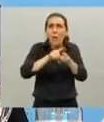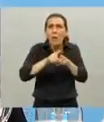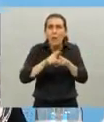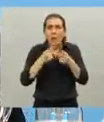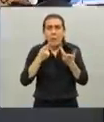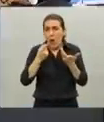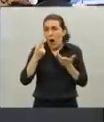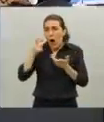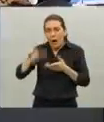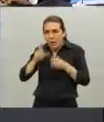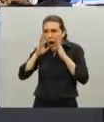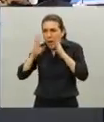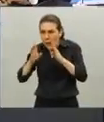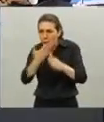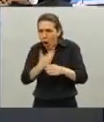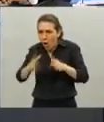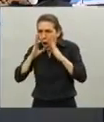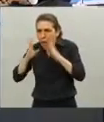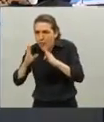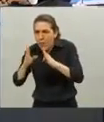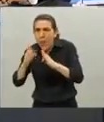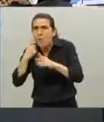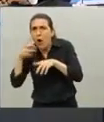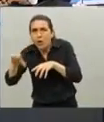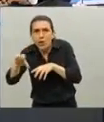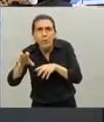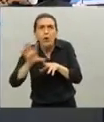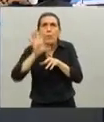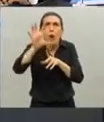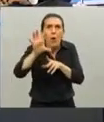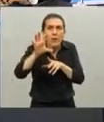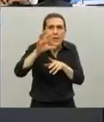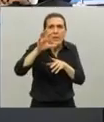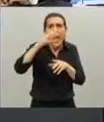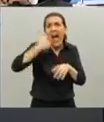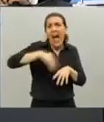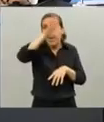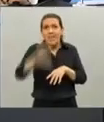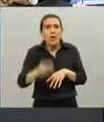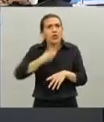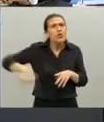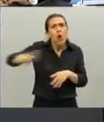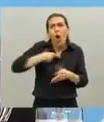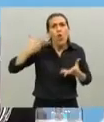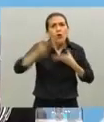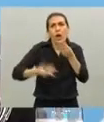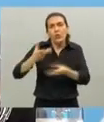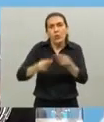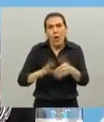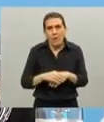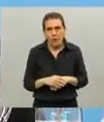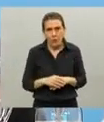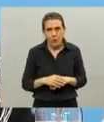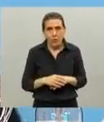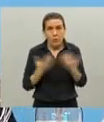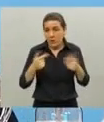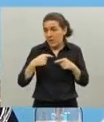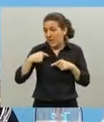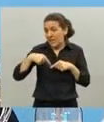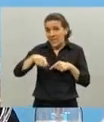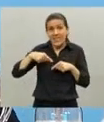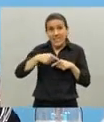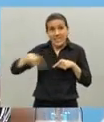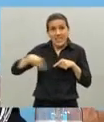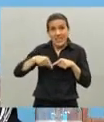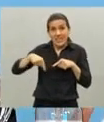los municipios las provincias y la nación y todos estamos ayudando esta semana